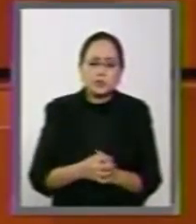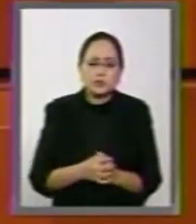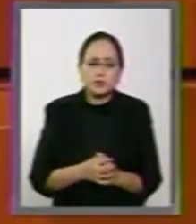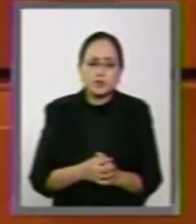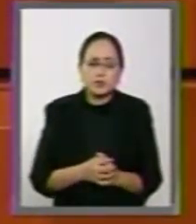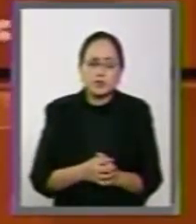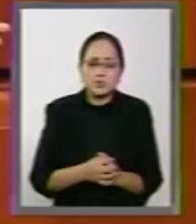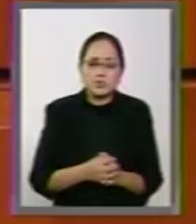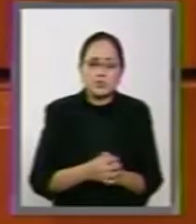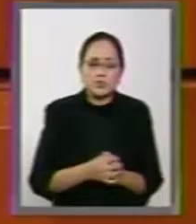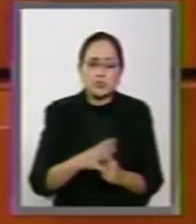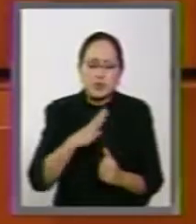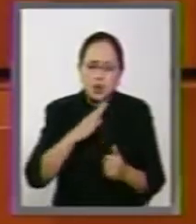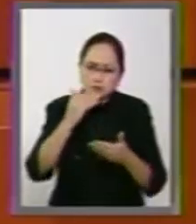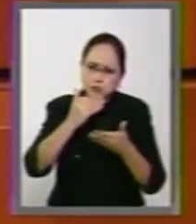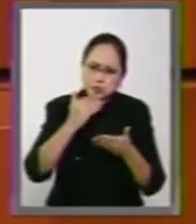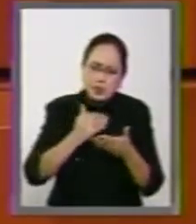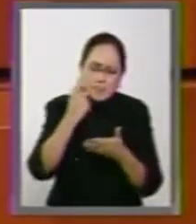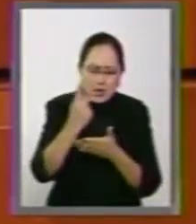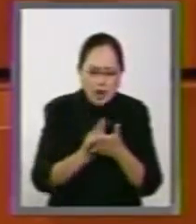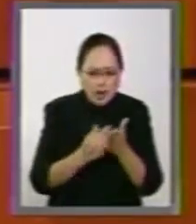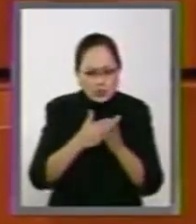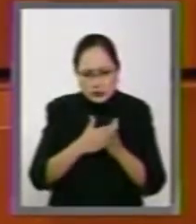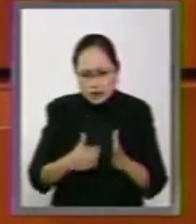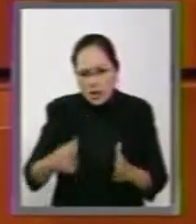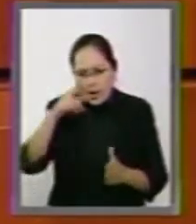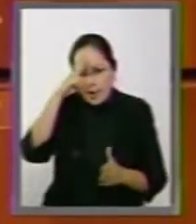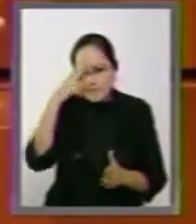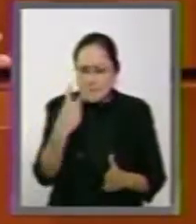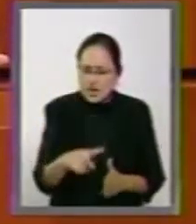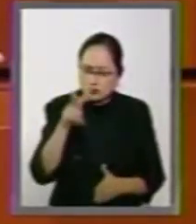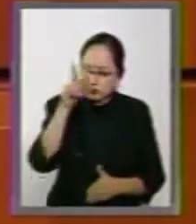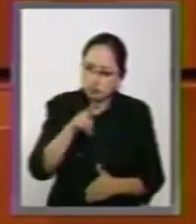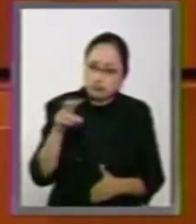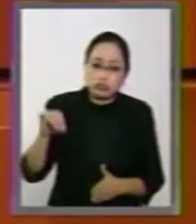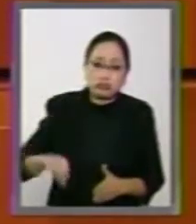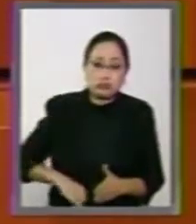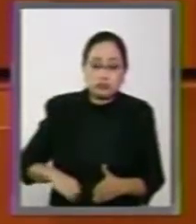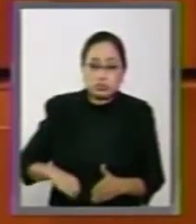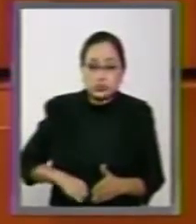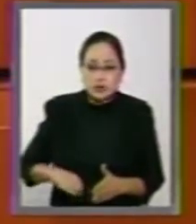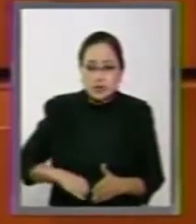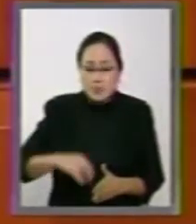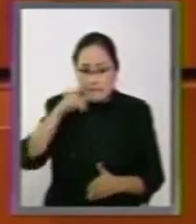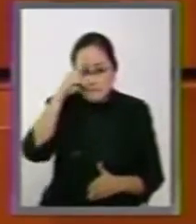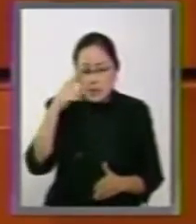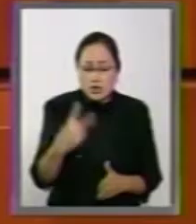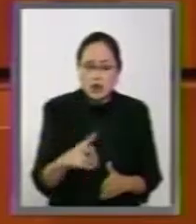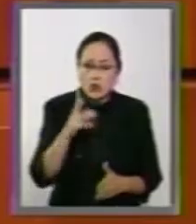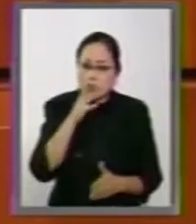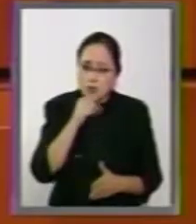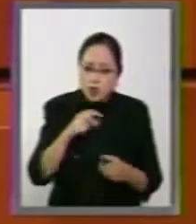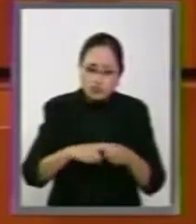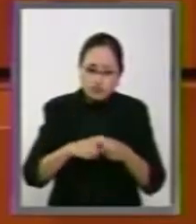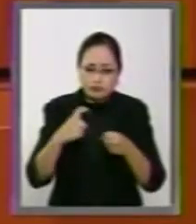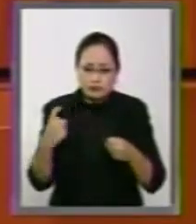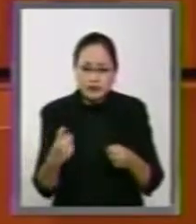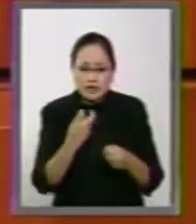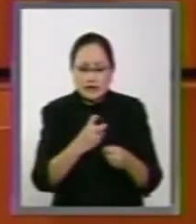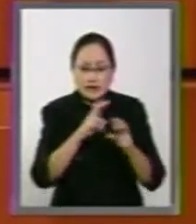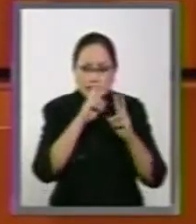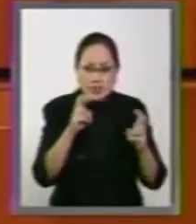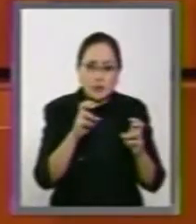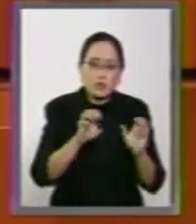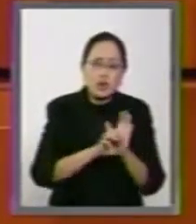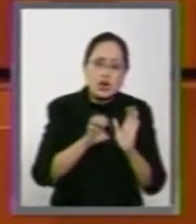con muchos planes que a México le interesan y que México no puede estar ausente, como es el tema